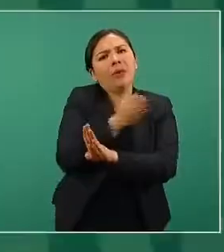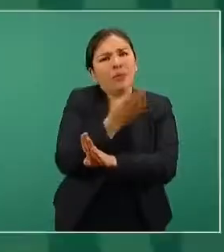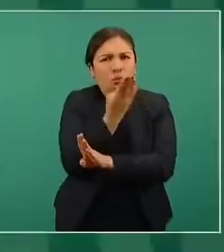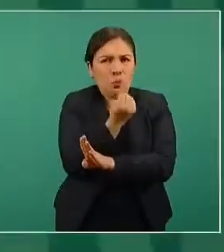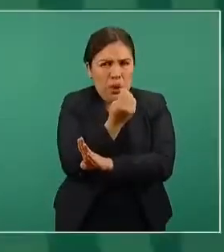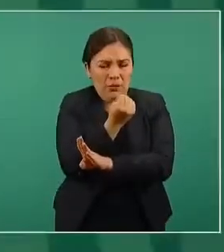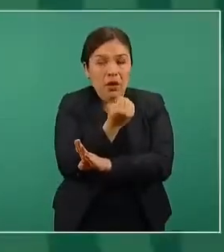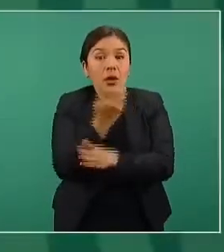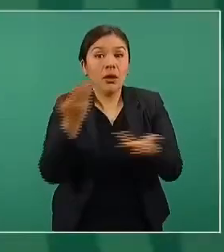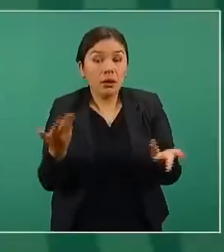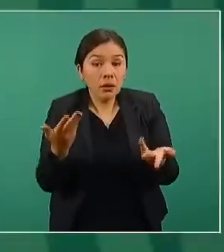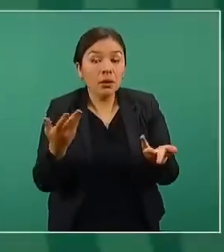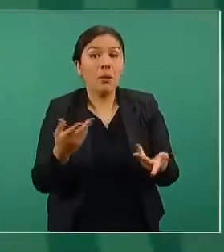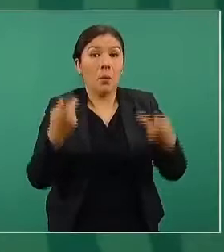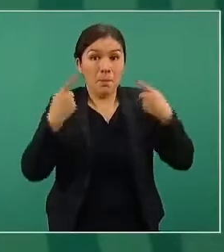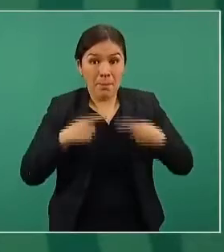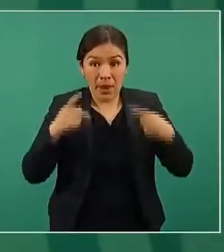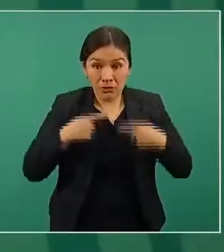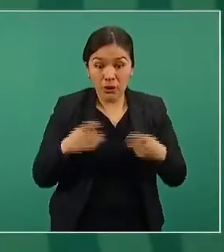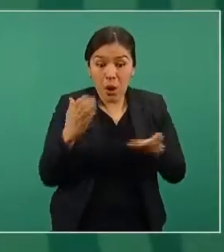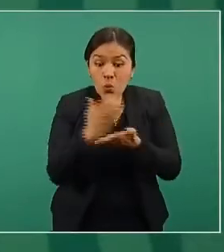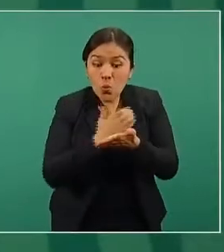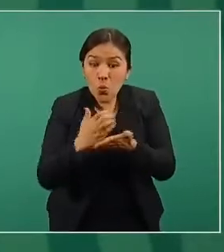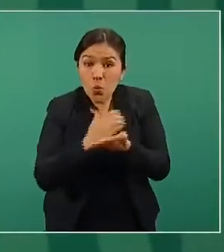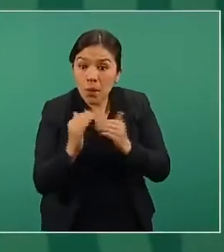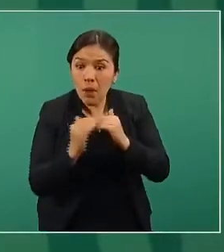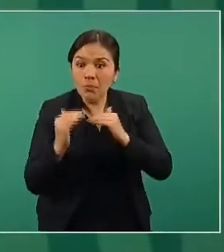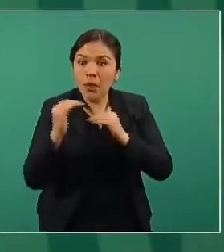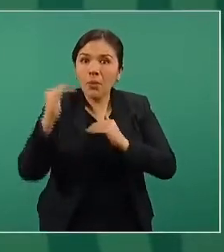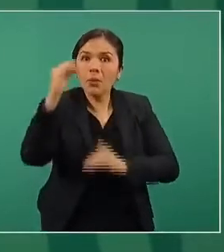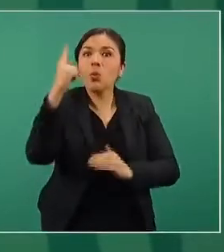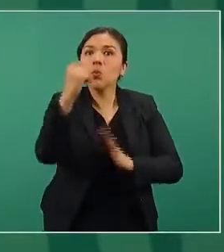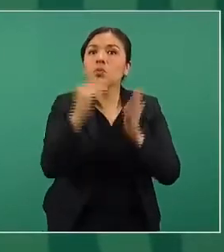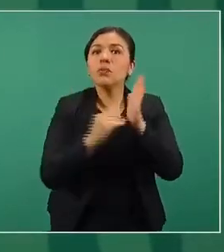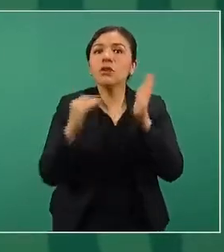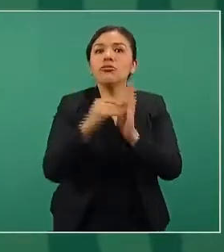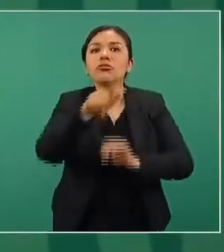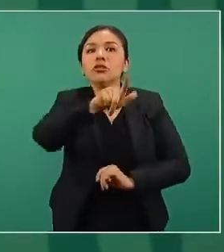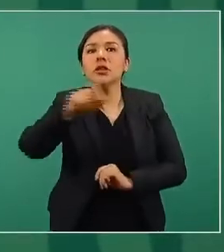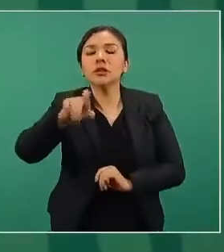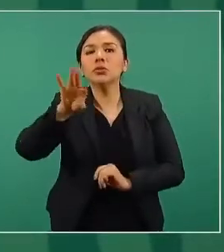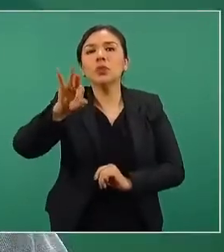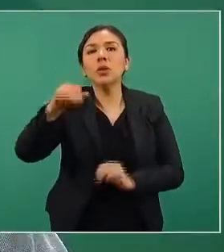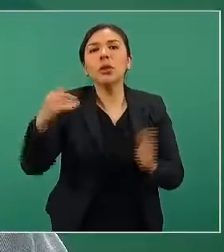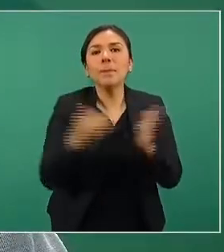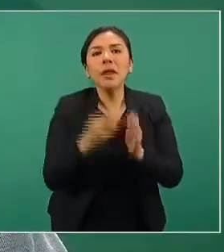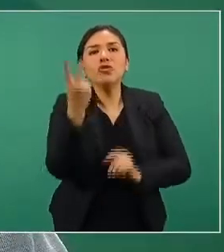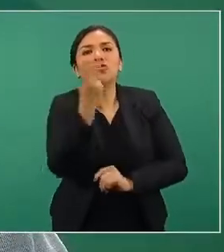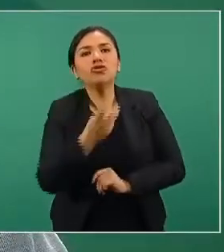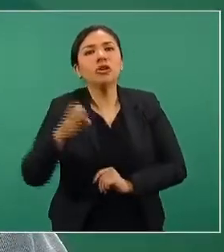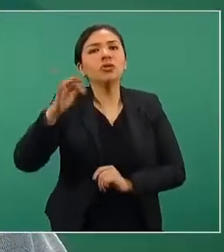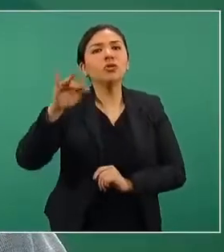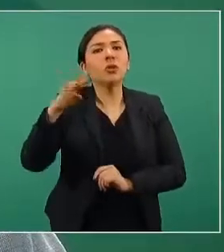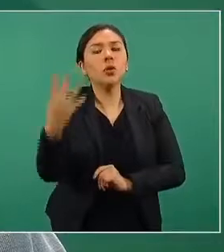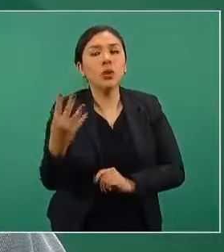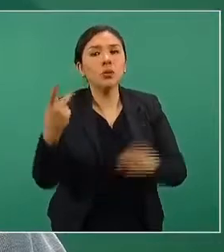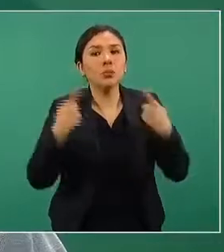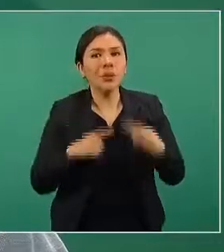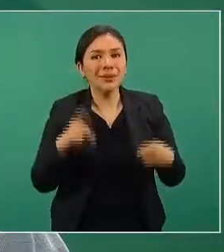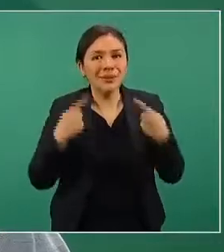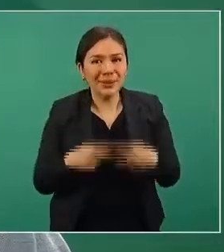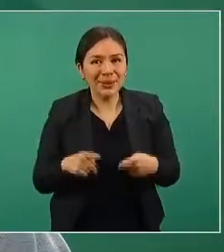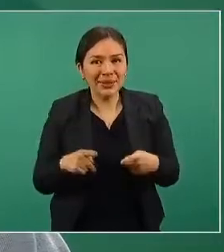mientras que las personas recuperadas suman un millón setecientos cuarenta mil doscientos cincuenta y cuatro.